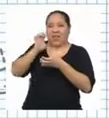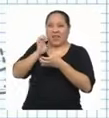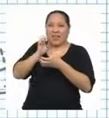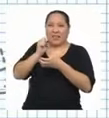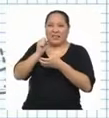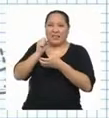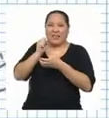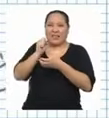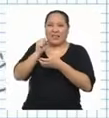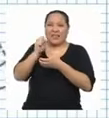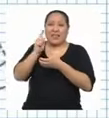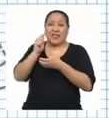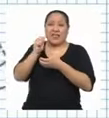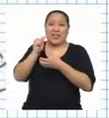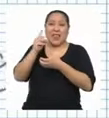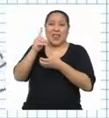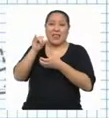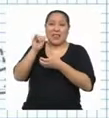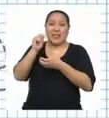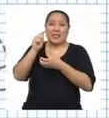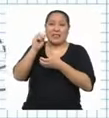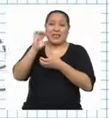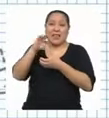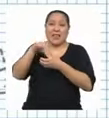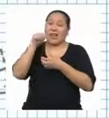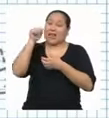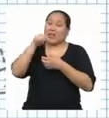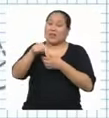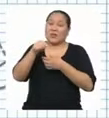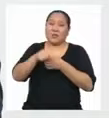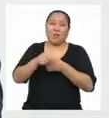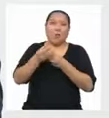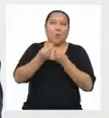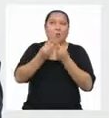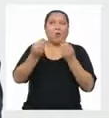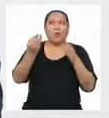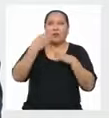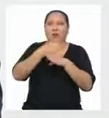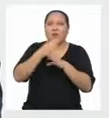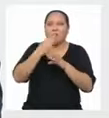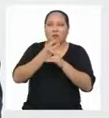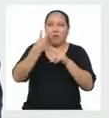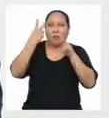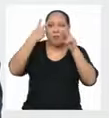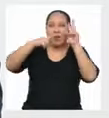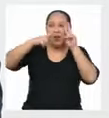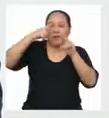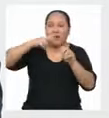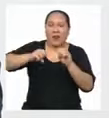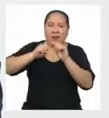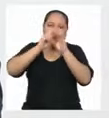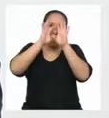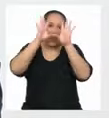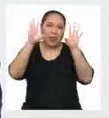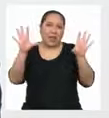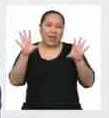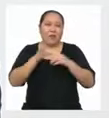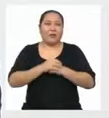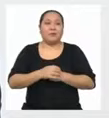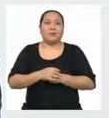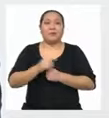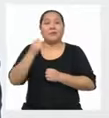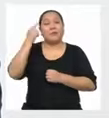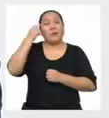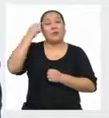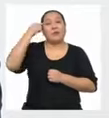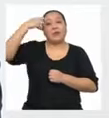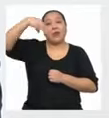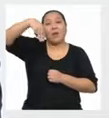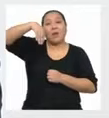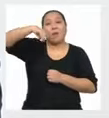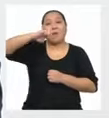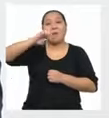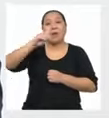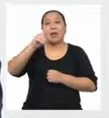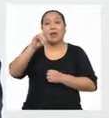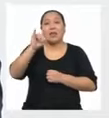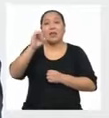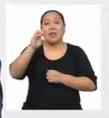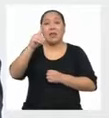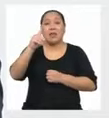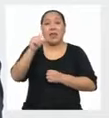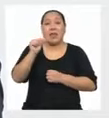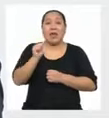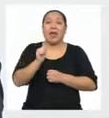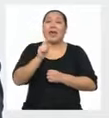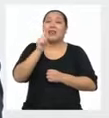analizar y esclarecer distintas realidades Creo que el tema de las medidas de tendencia central ya lo hemos visto